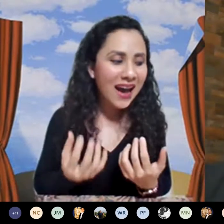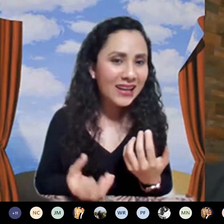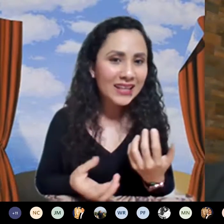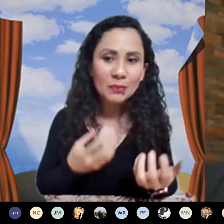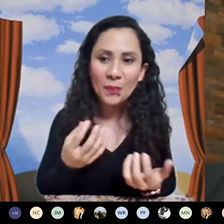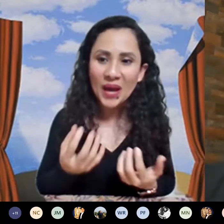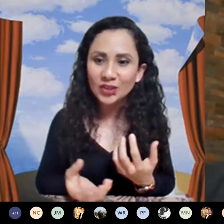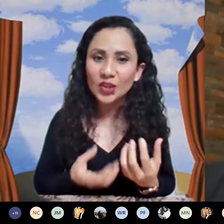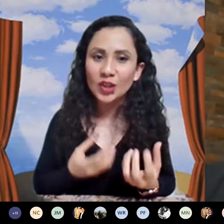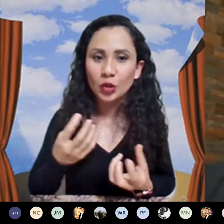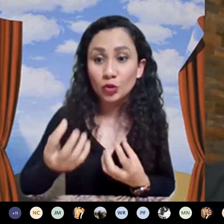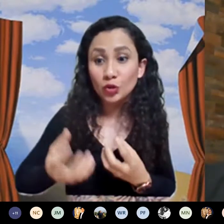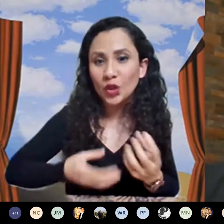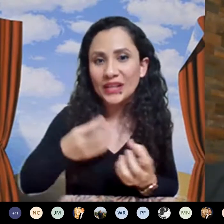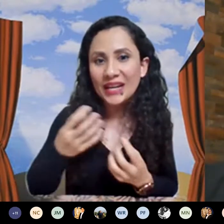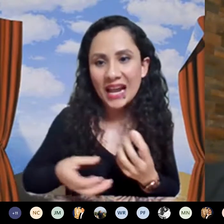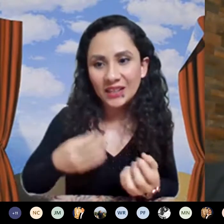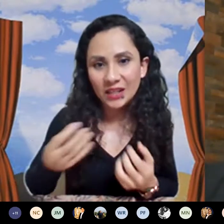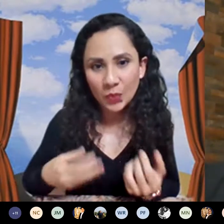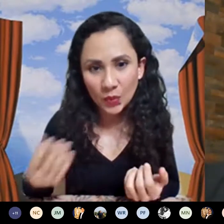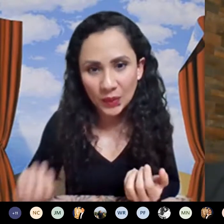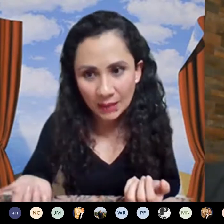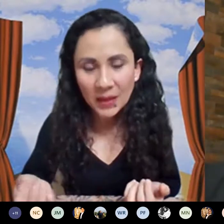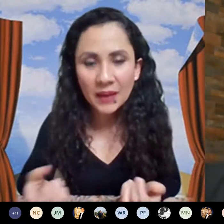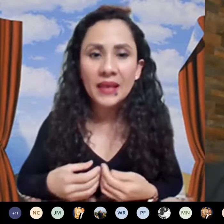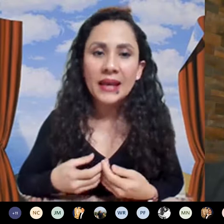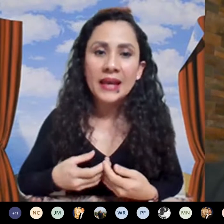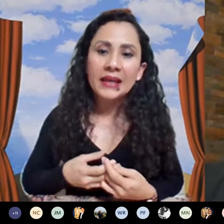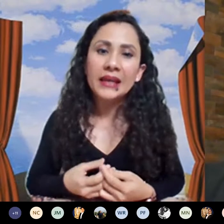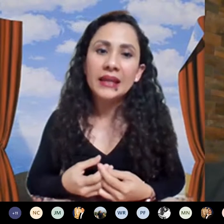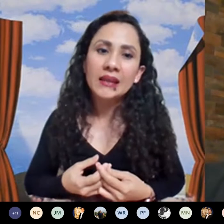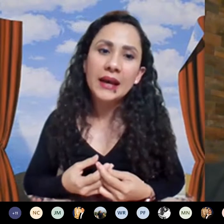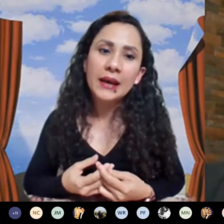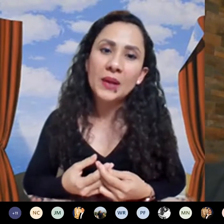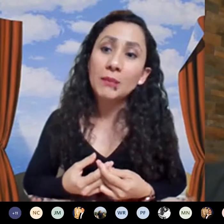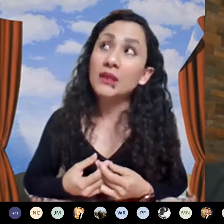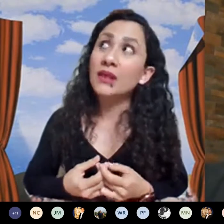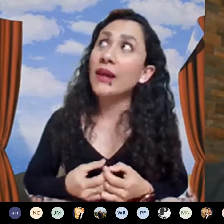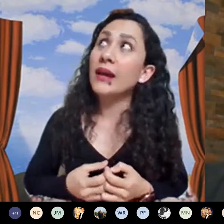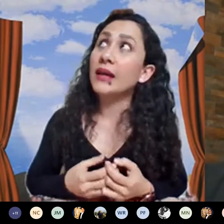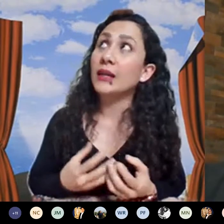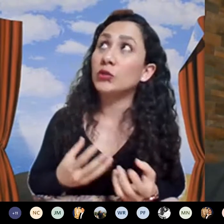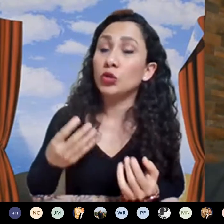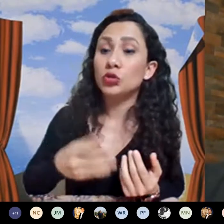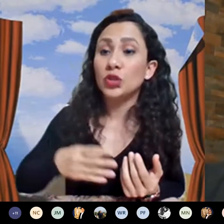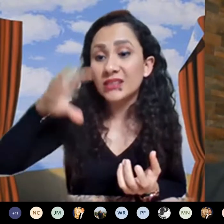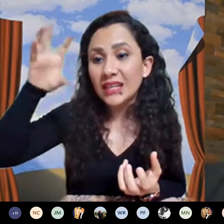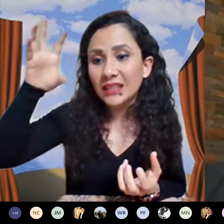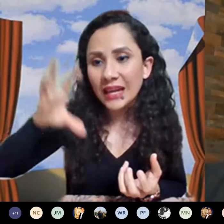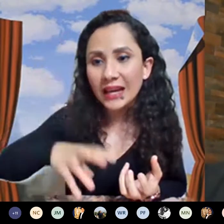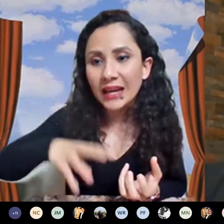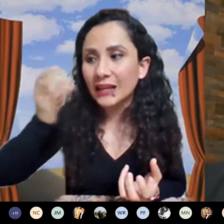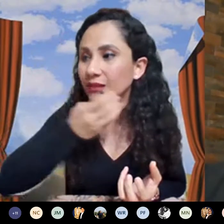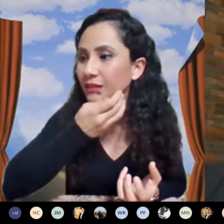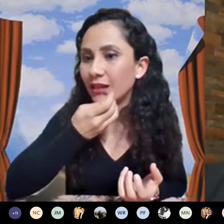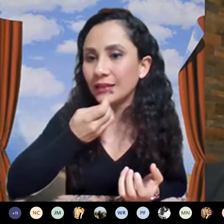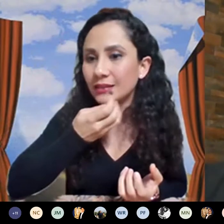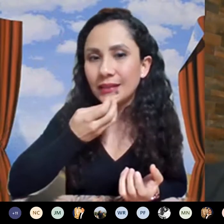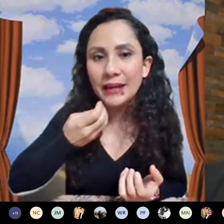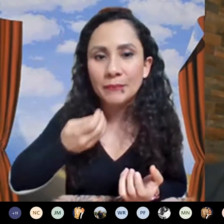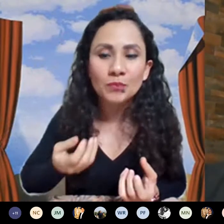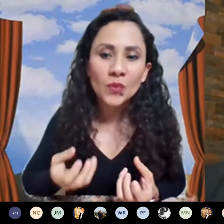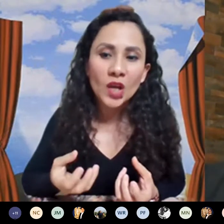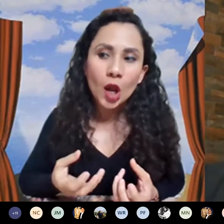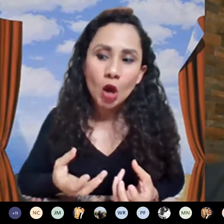al espacio de solución real del problema y te permite que las soluciones que tengas